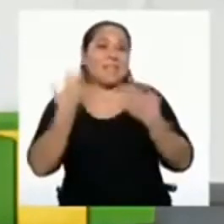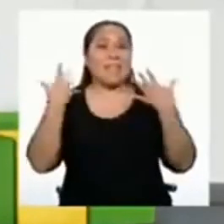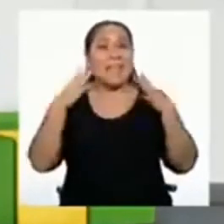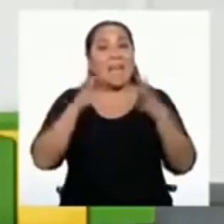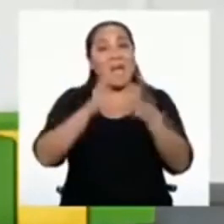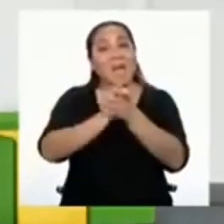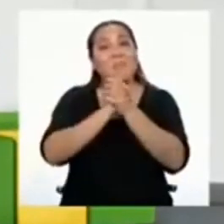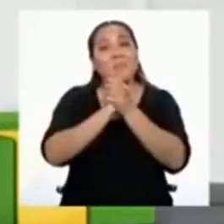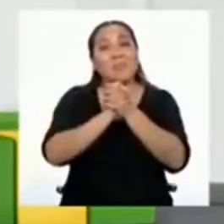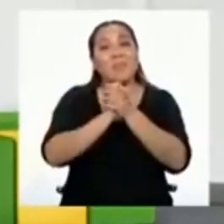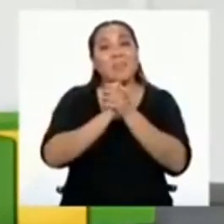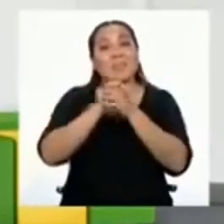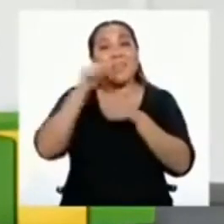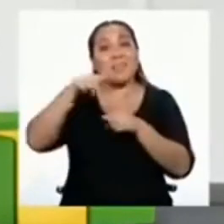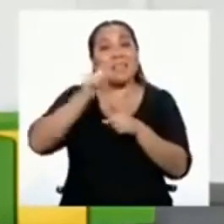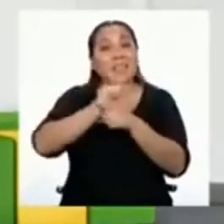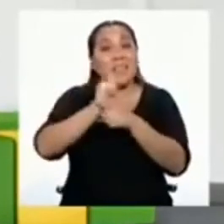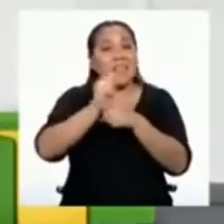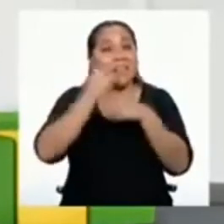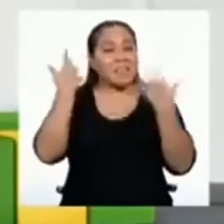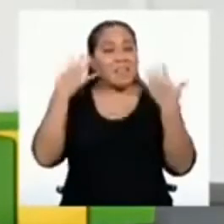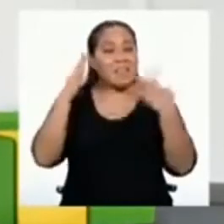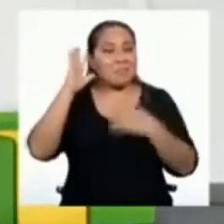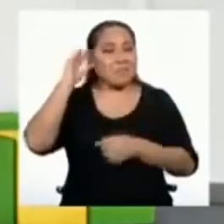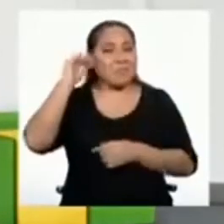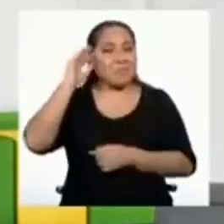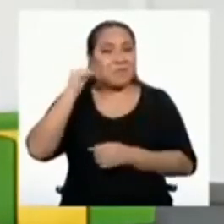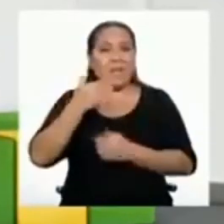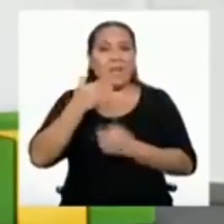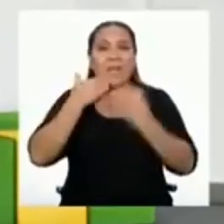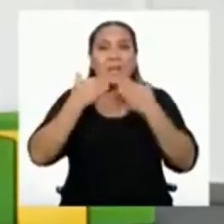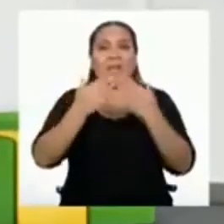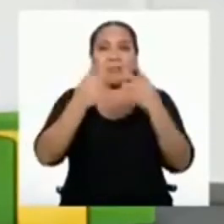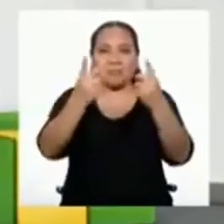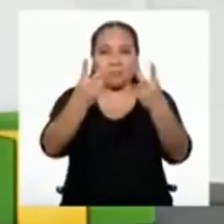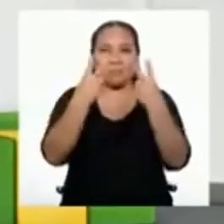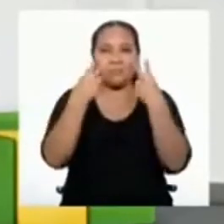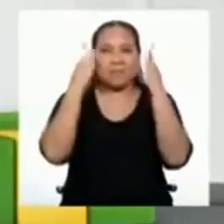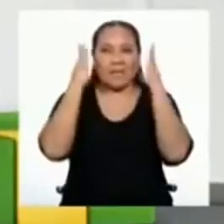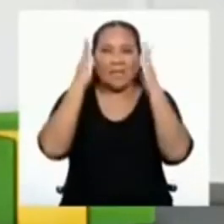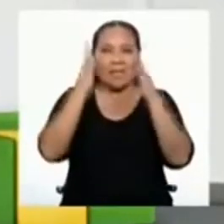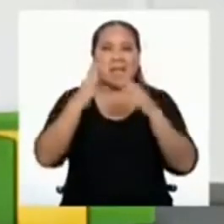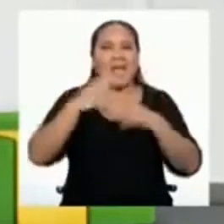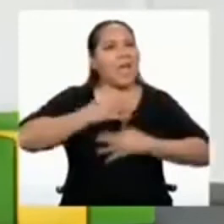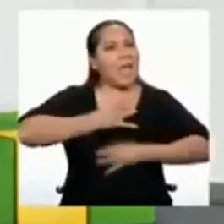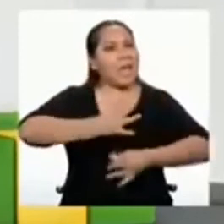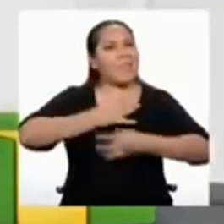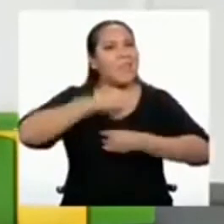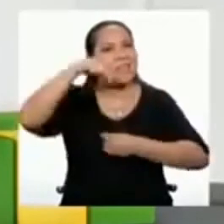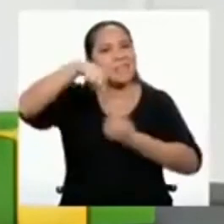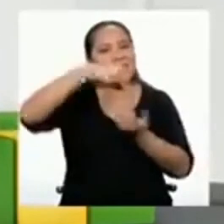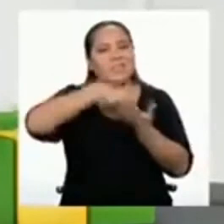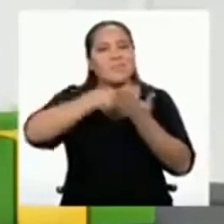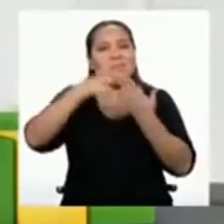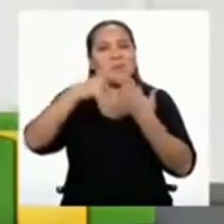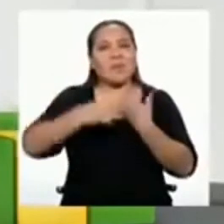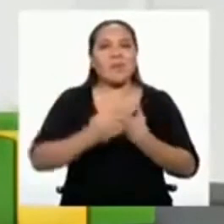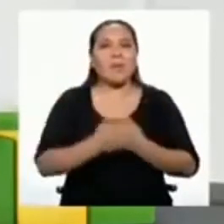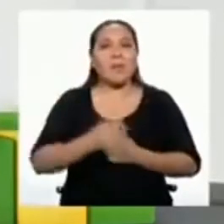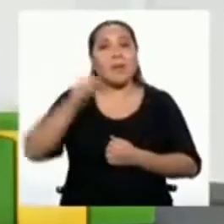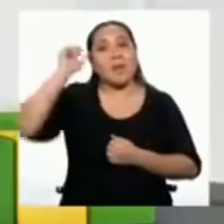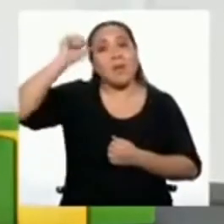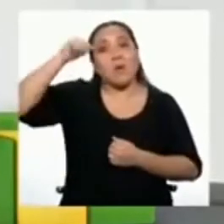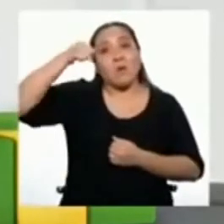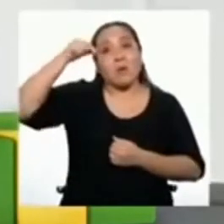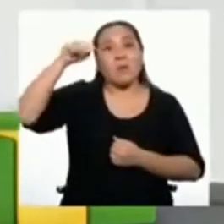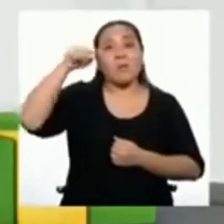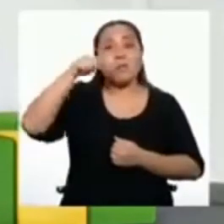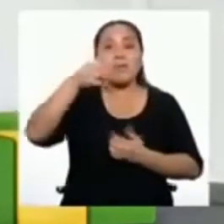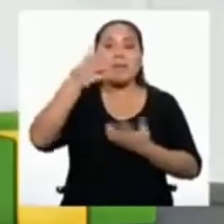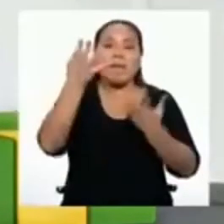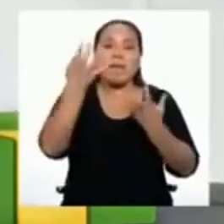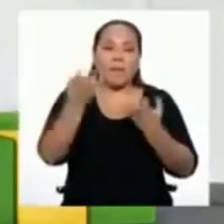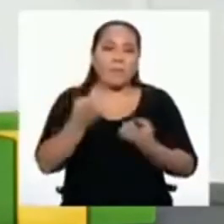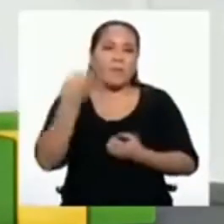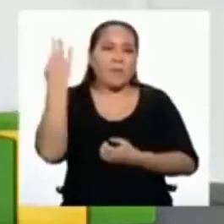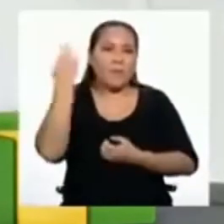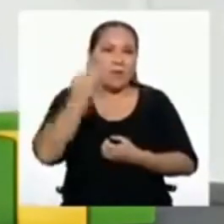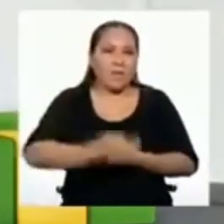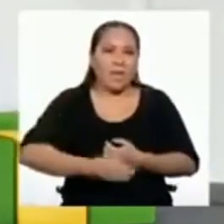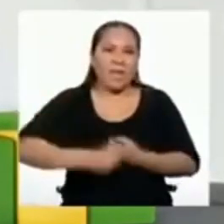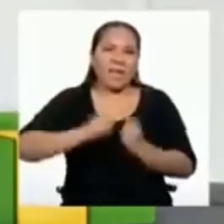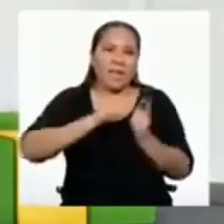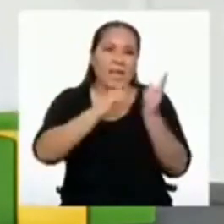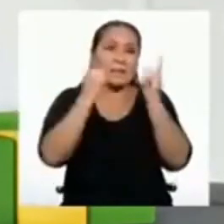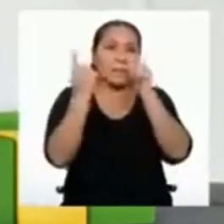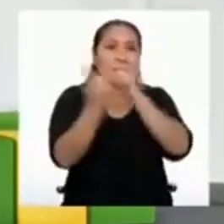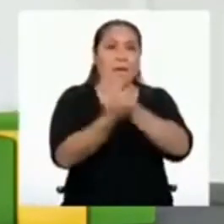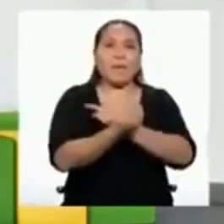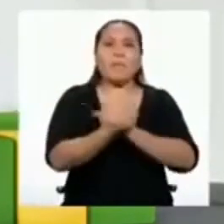amigas y amigos, con este reto me despido. Gracias por tu atención e interés en el programa de hoy. Recuerda, si queremos un real cambio,